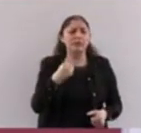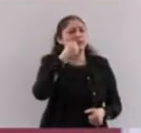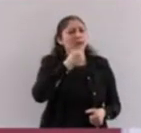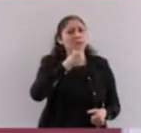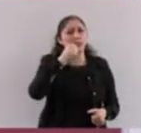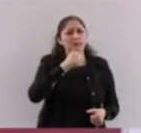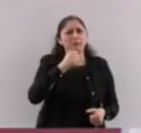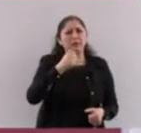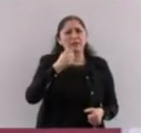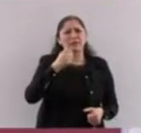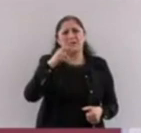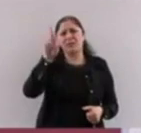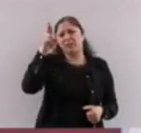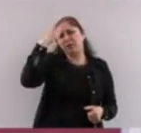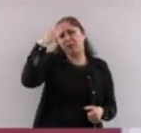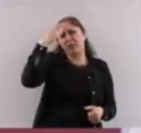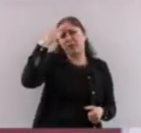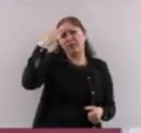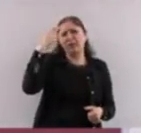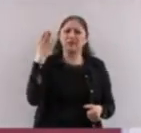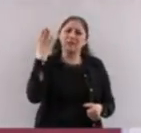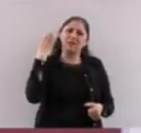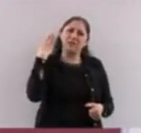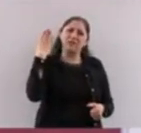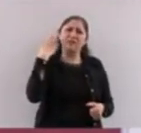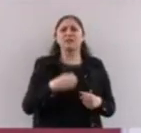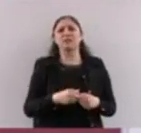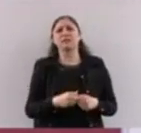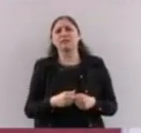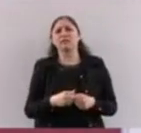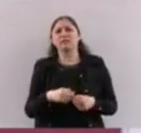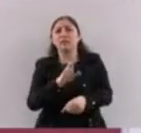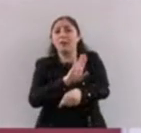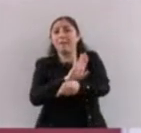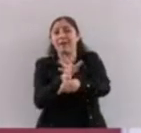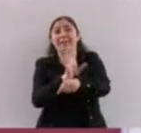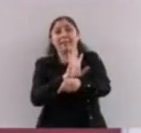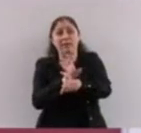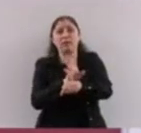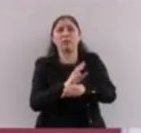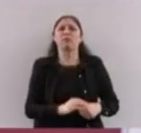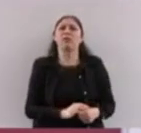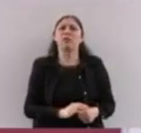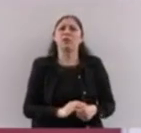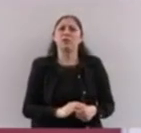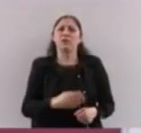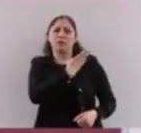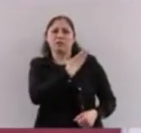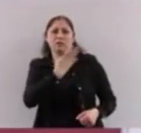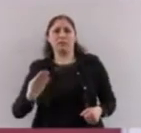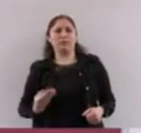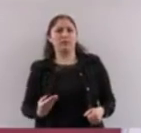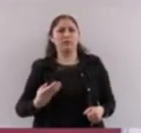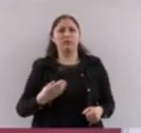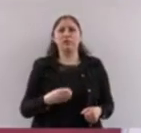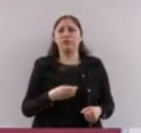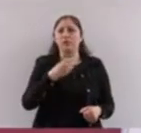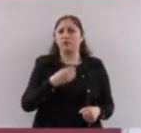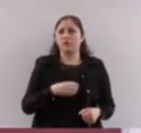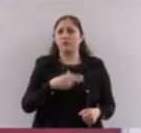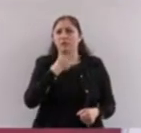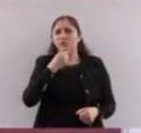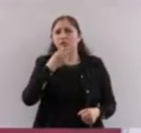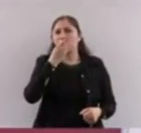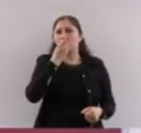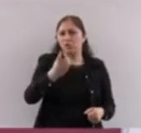pandemia, ustedes recordarán que el presidente de la República lo primero que dijo fue a cuidar a los adultos mayores,